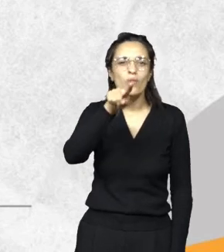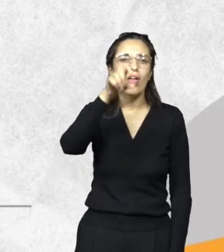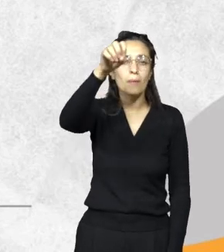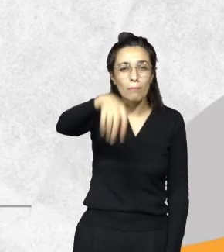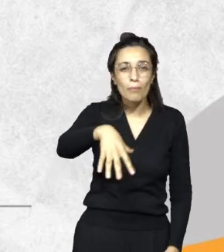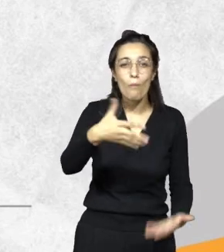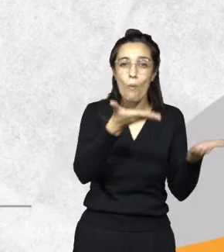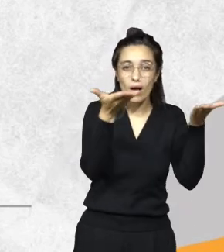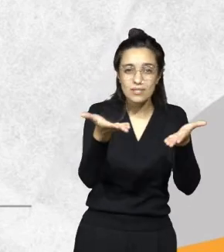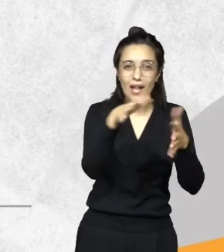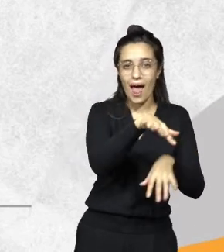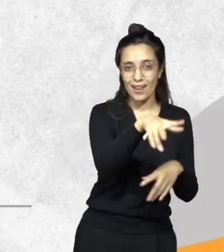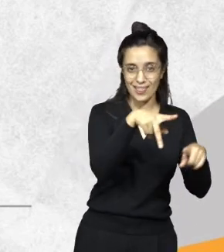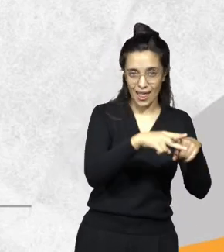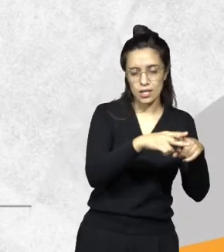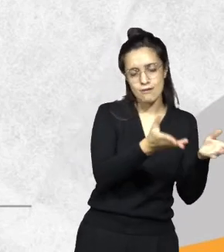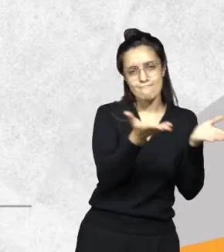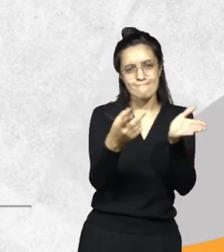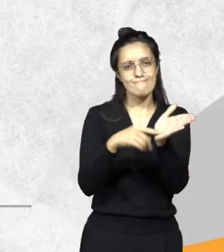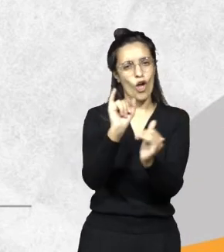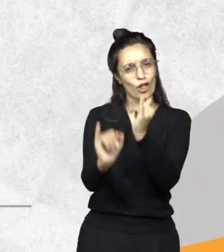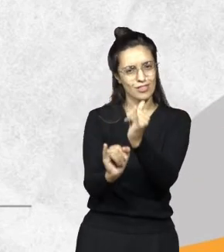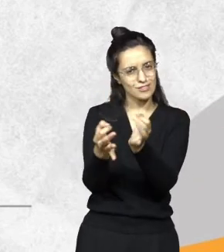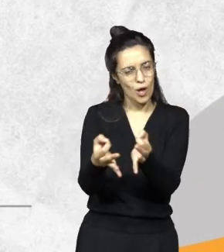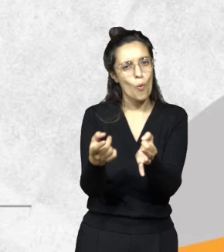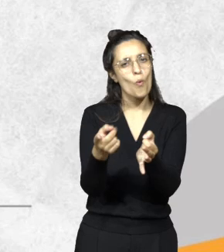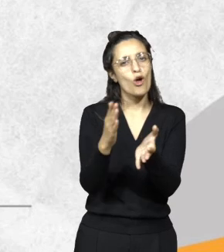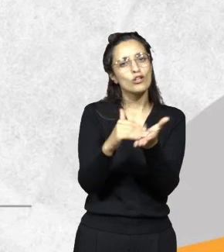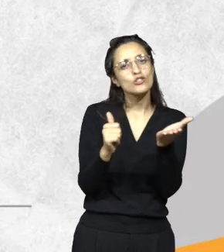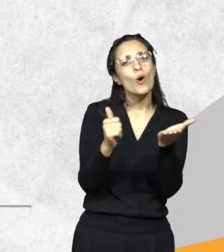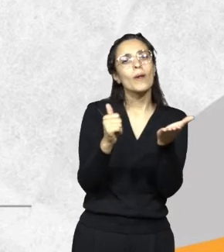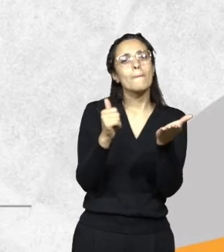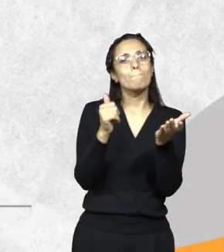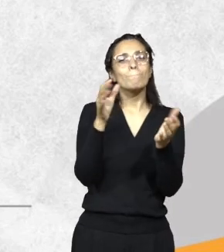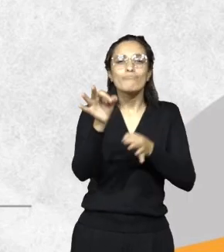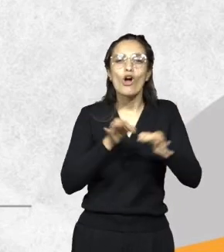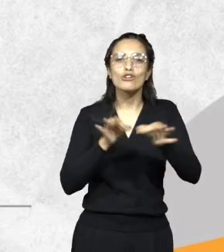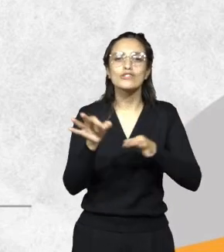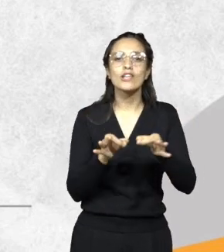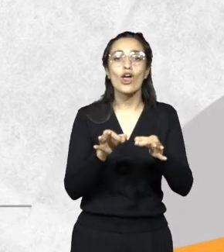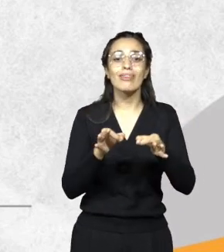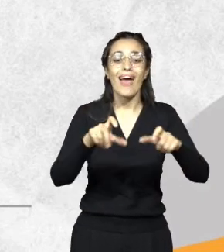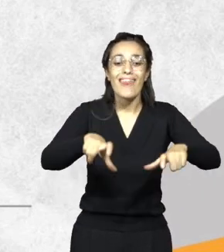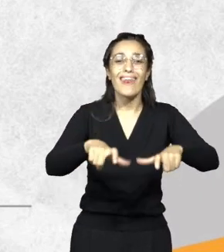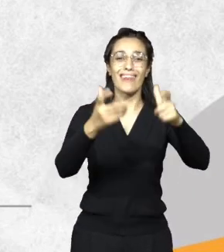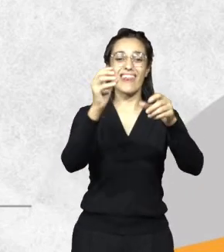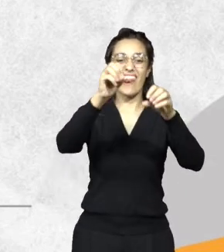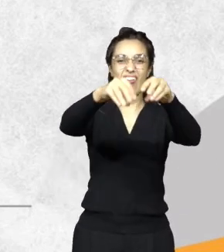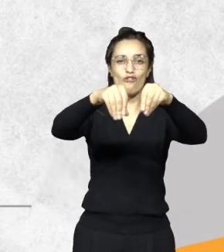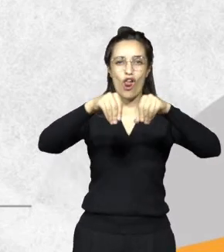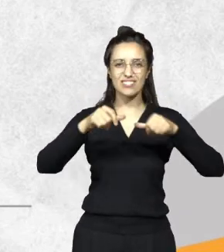poquito sobre cuál es el proyecto del mapa de riesgo de deforestación con el que estamos trabajando en conjunto con el IDECOR. El IDECOR